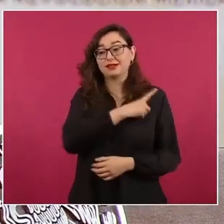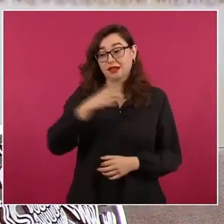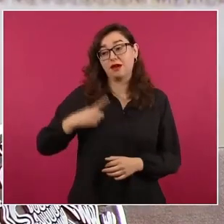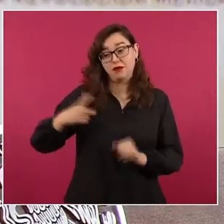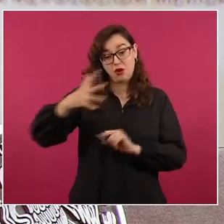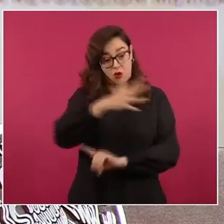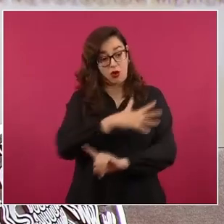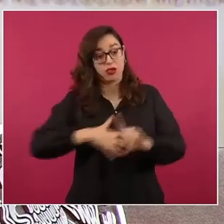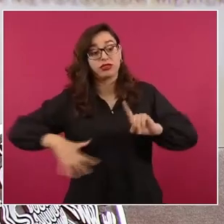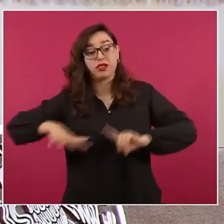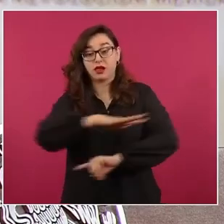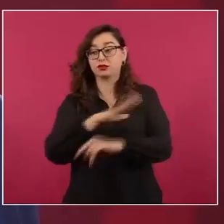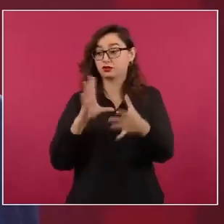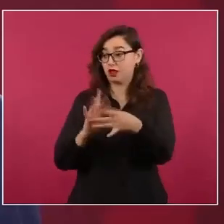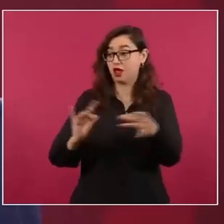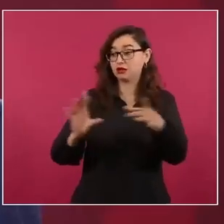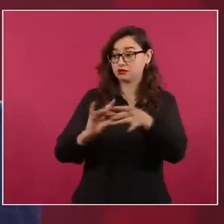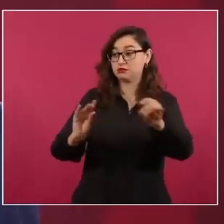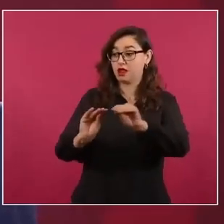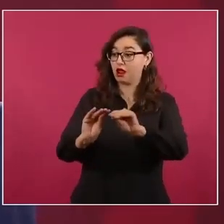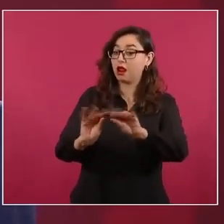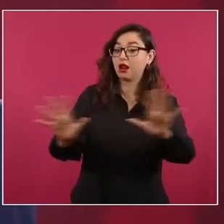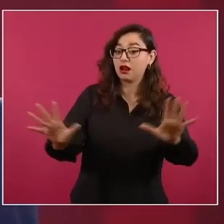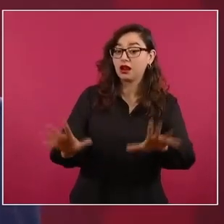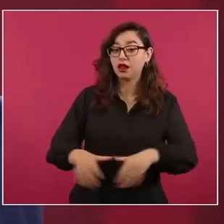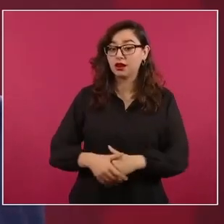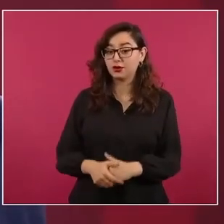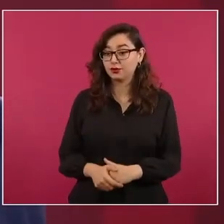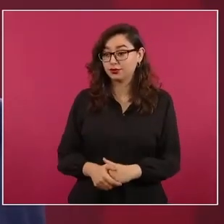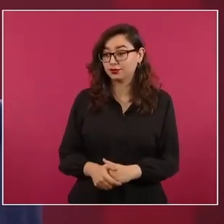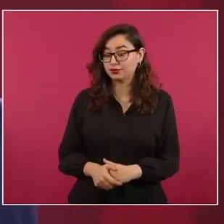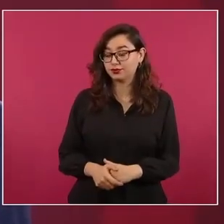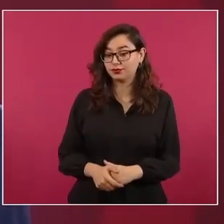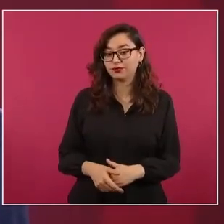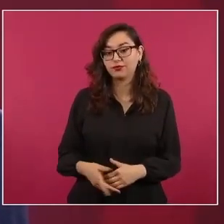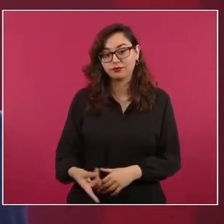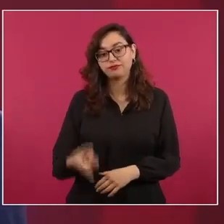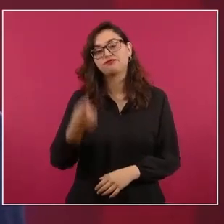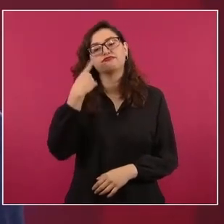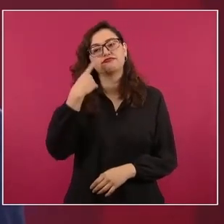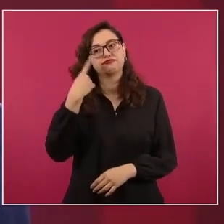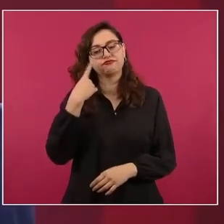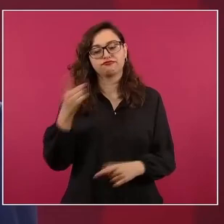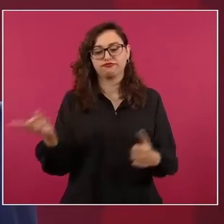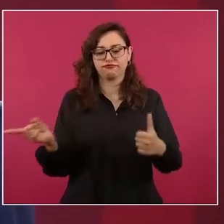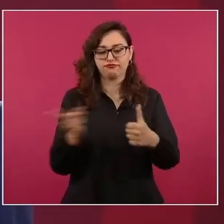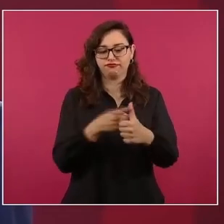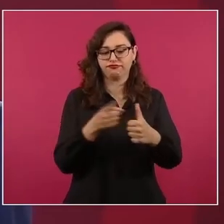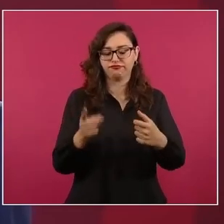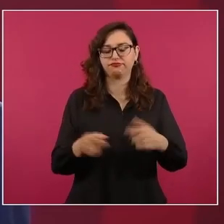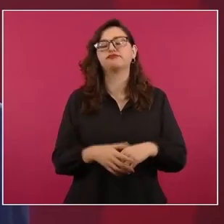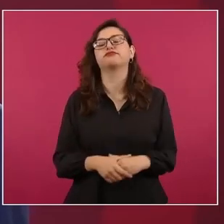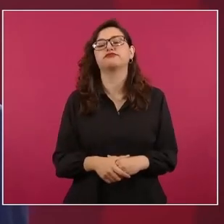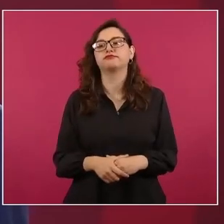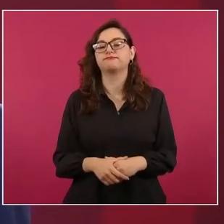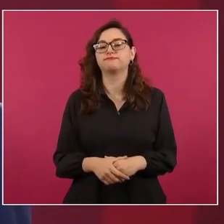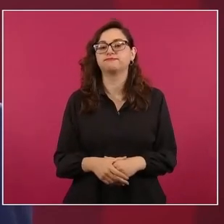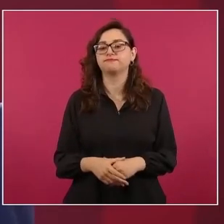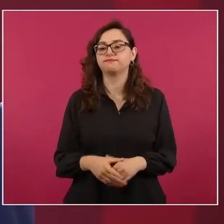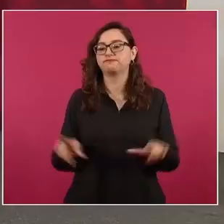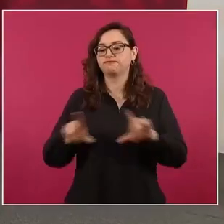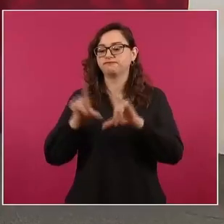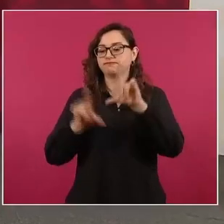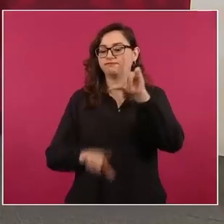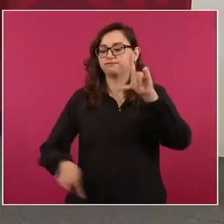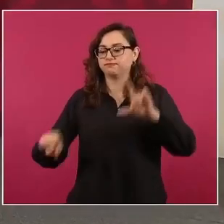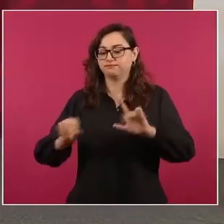cualquier ejército, no